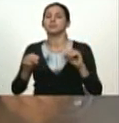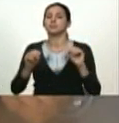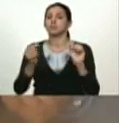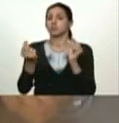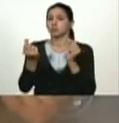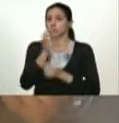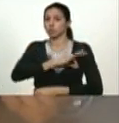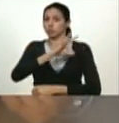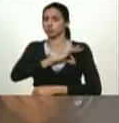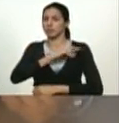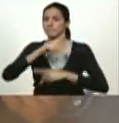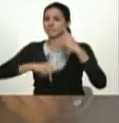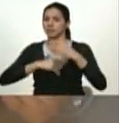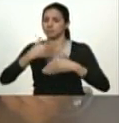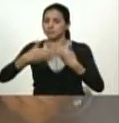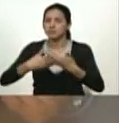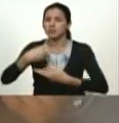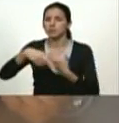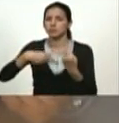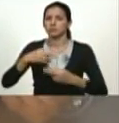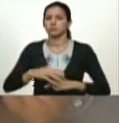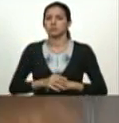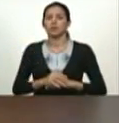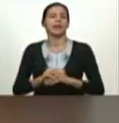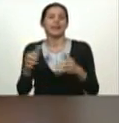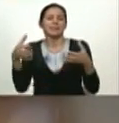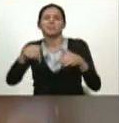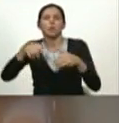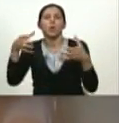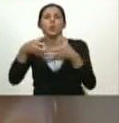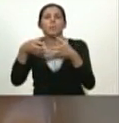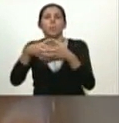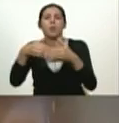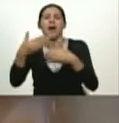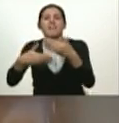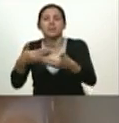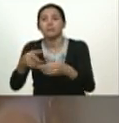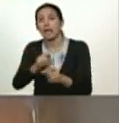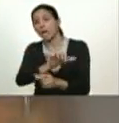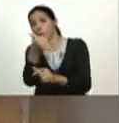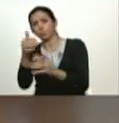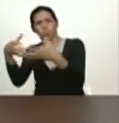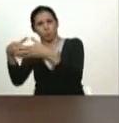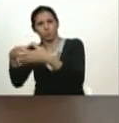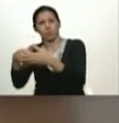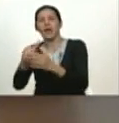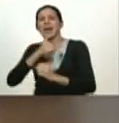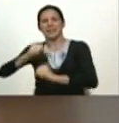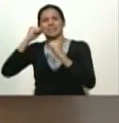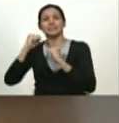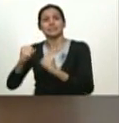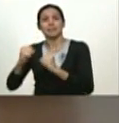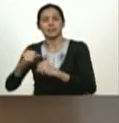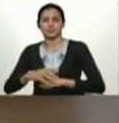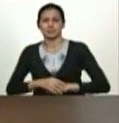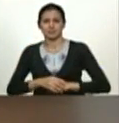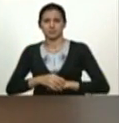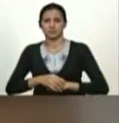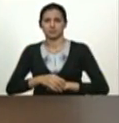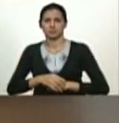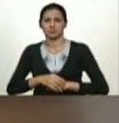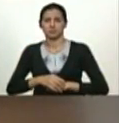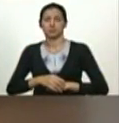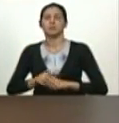para el plan de avance de la revolución este es un frente de avance si aquel frente es de resistencia y para recomponerlo en una